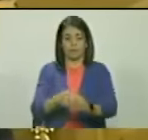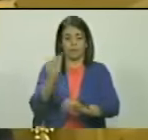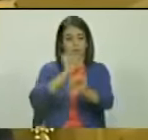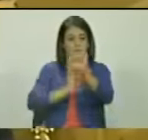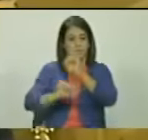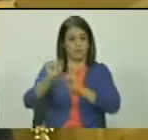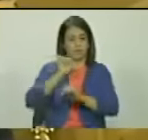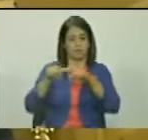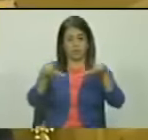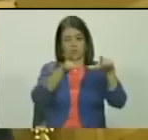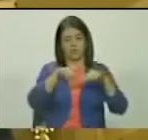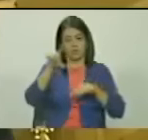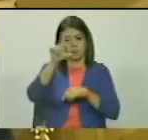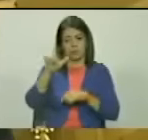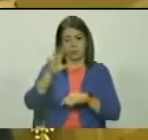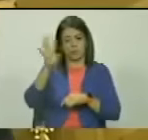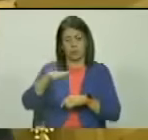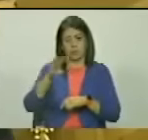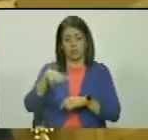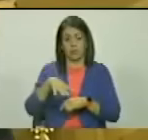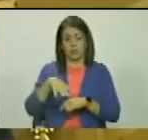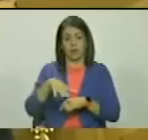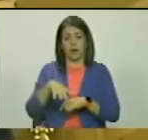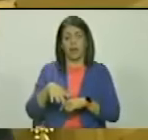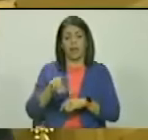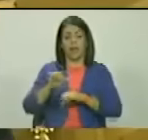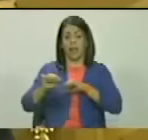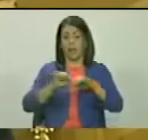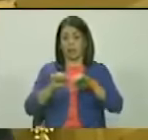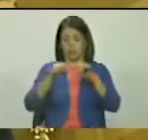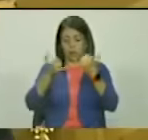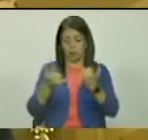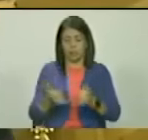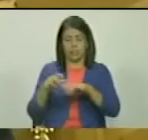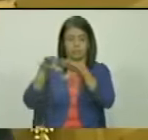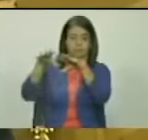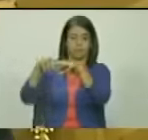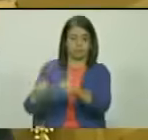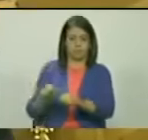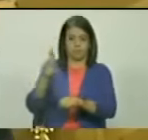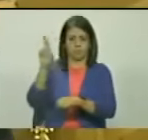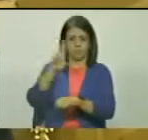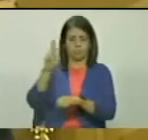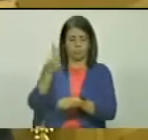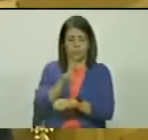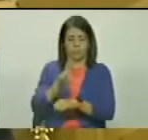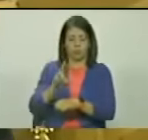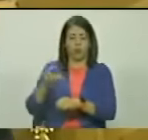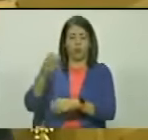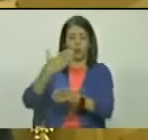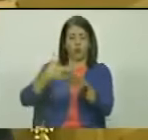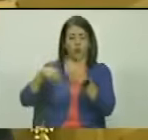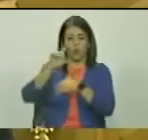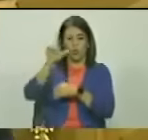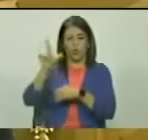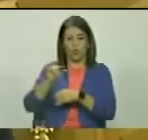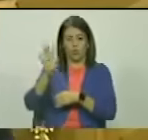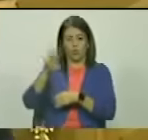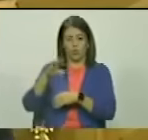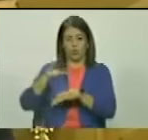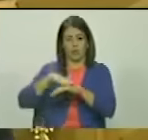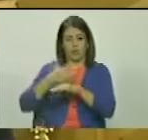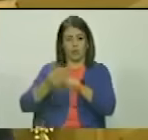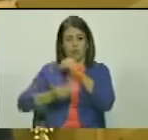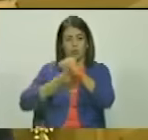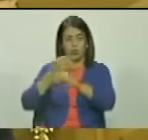la defensa del territorio de la guayana esequiva actualmente usurpado por la república cooperativa de guyana como